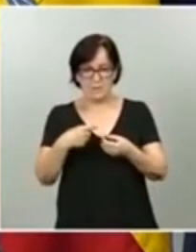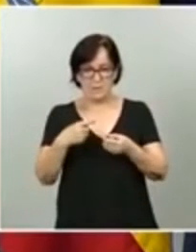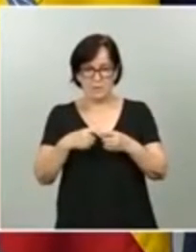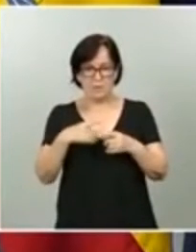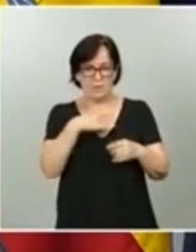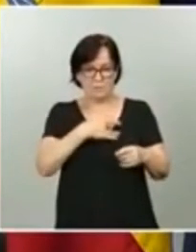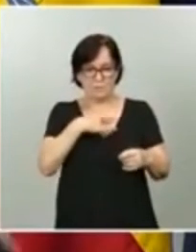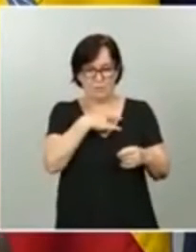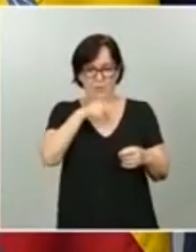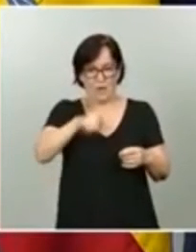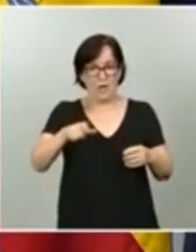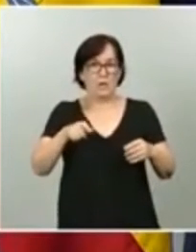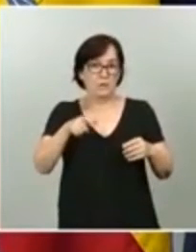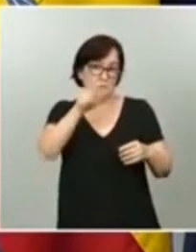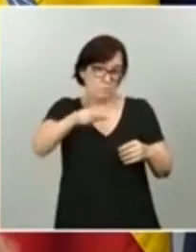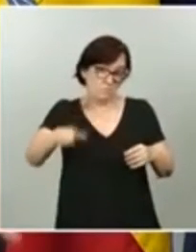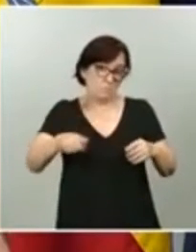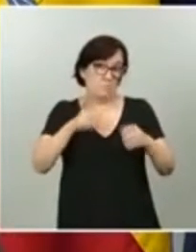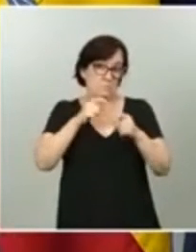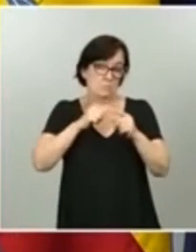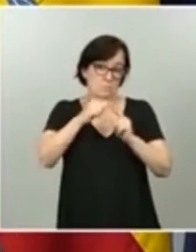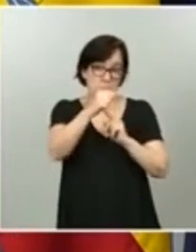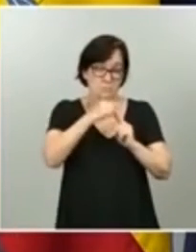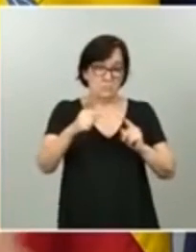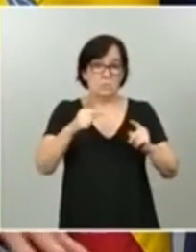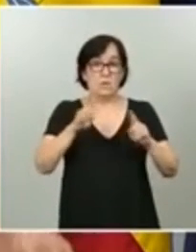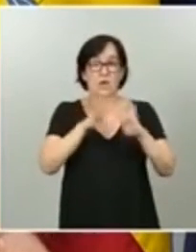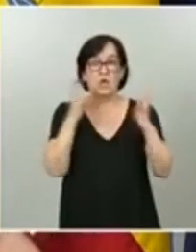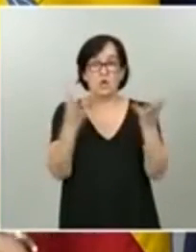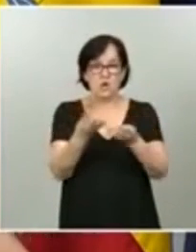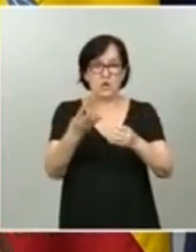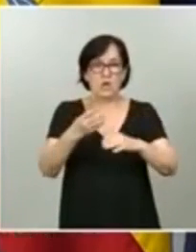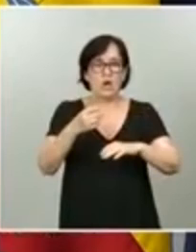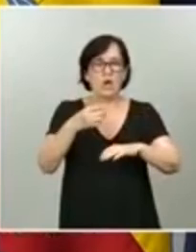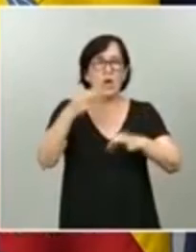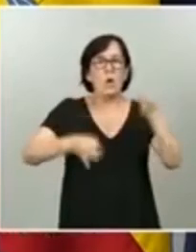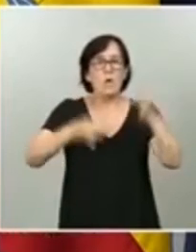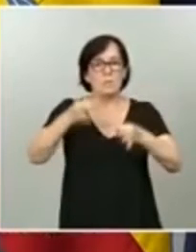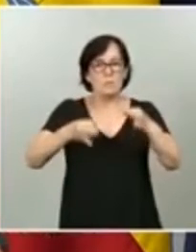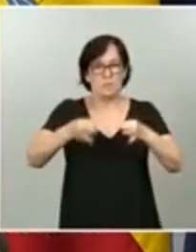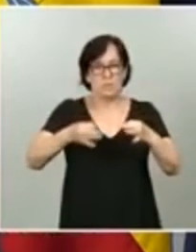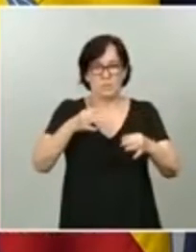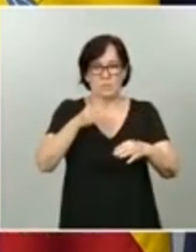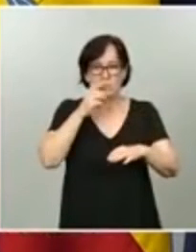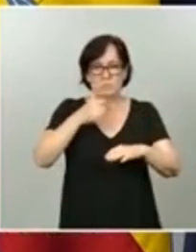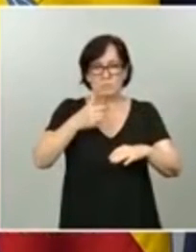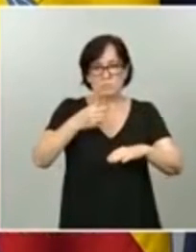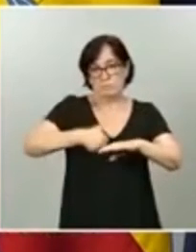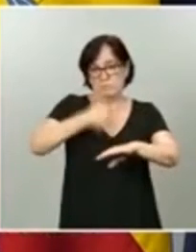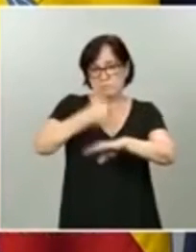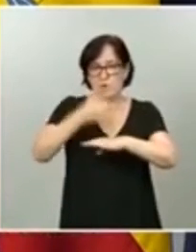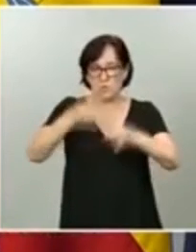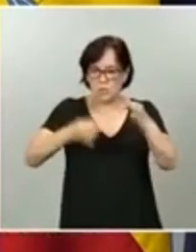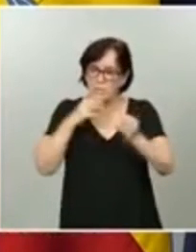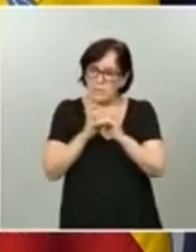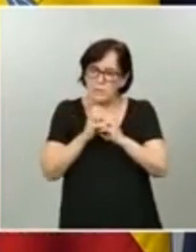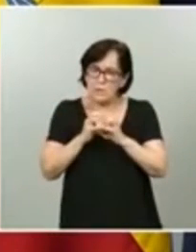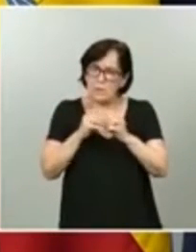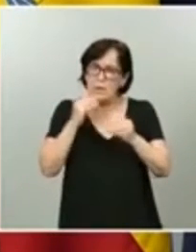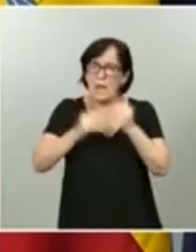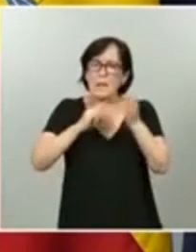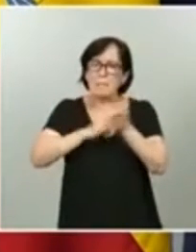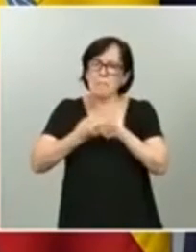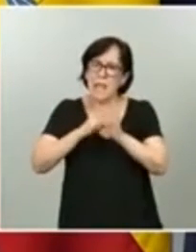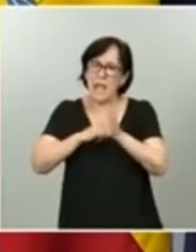humanos que tienen transferidos. El Consejo del Poder Judicial, con el que, insisto, hemos planificado estos planes de choque, pero a la vez vamos a hacer, porque es